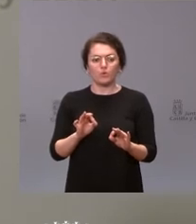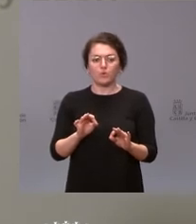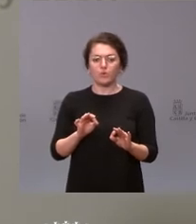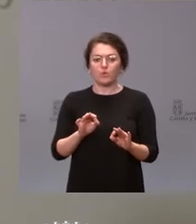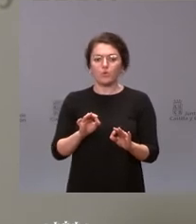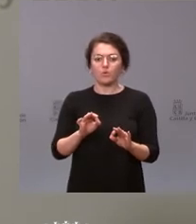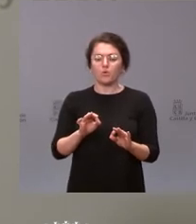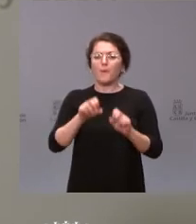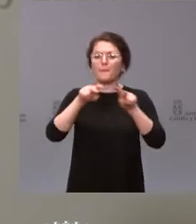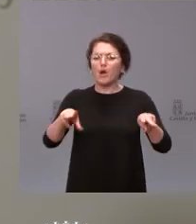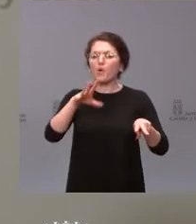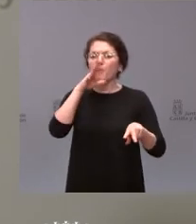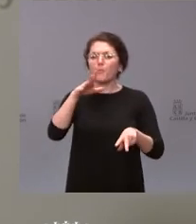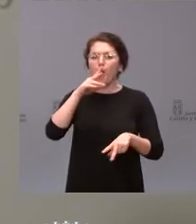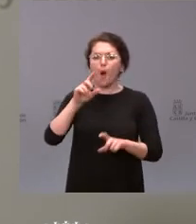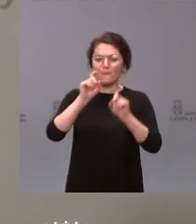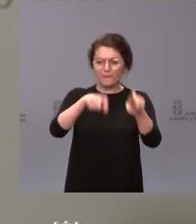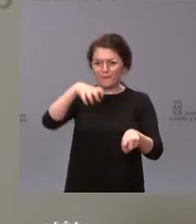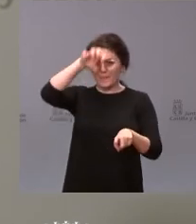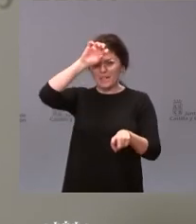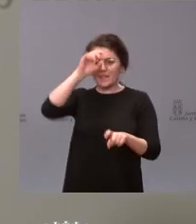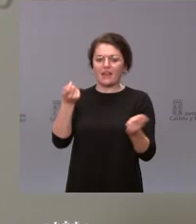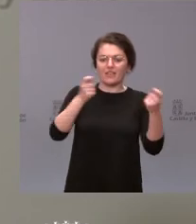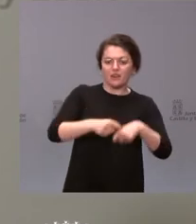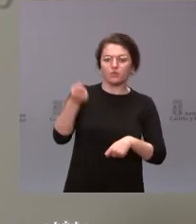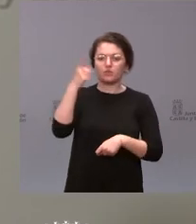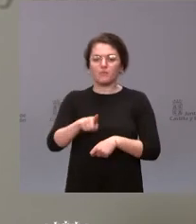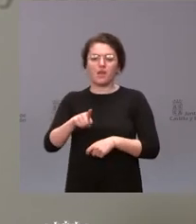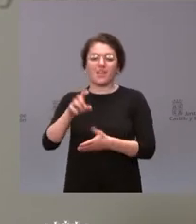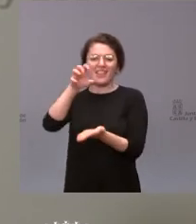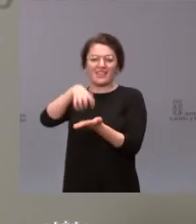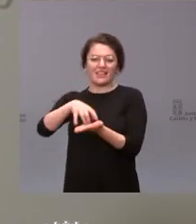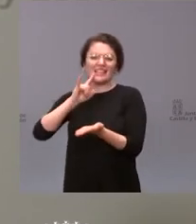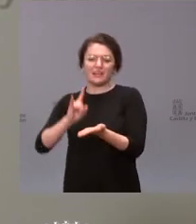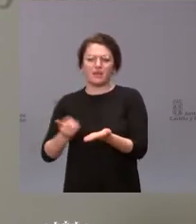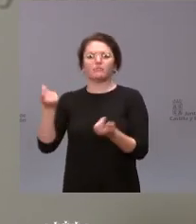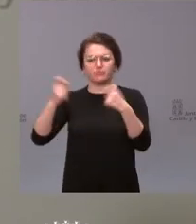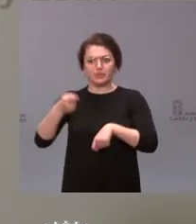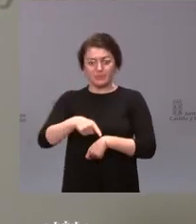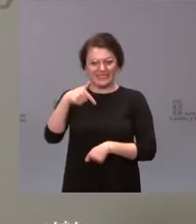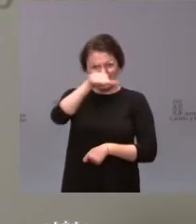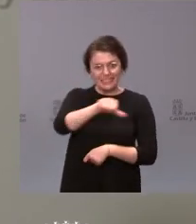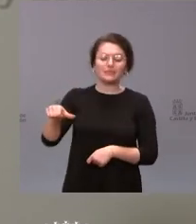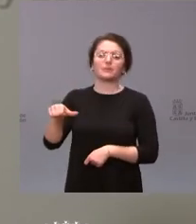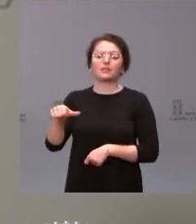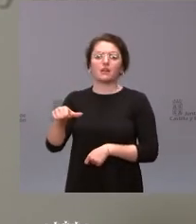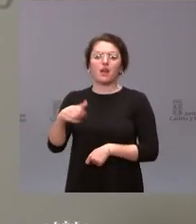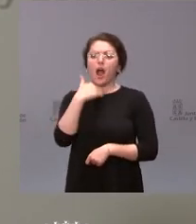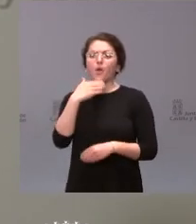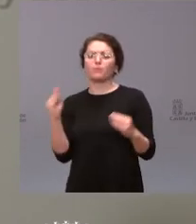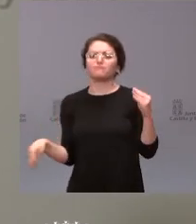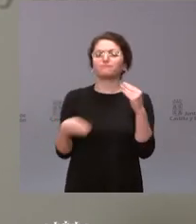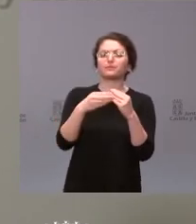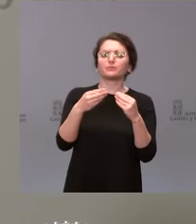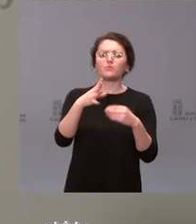precipitado de la minería y con el cierre de las térmicas. Precisamente esta semana hemos tenido un elemento adicional con el